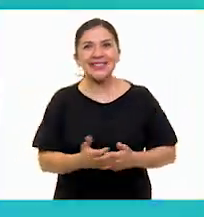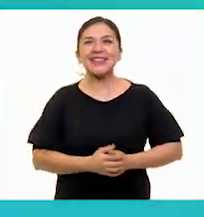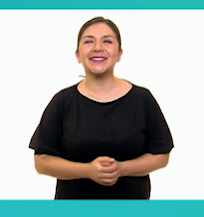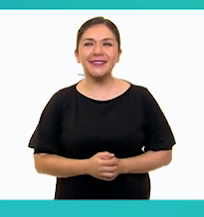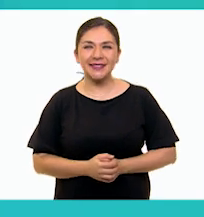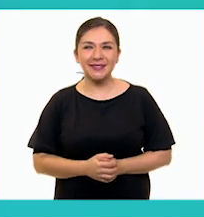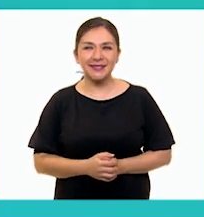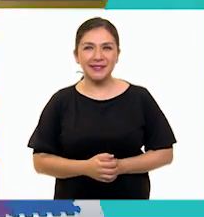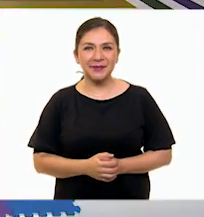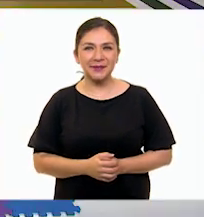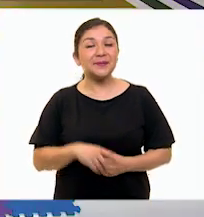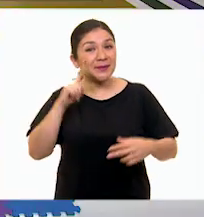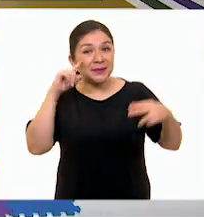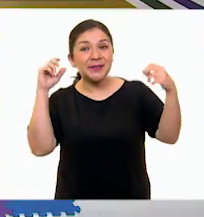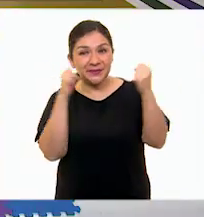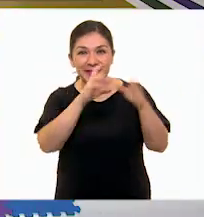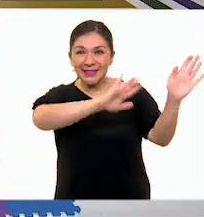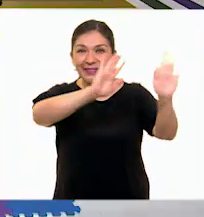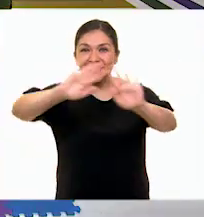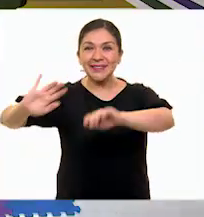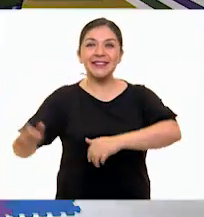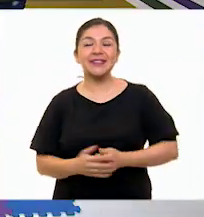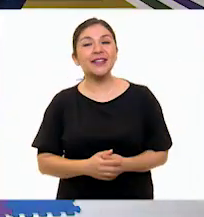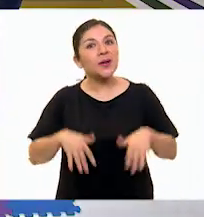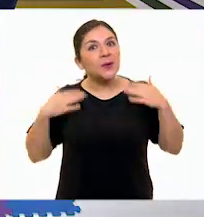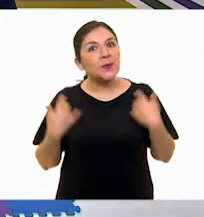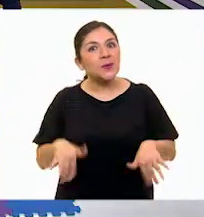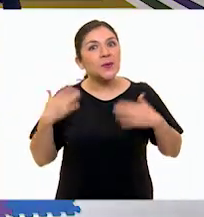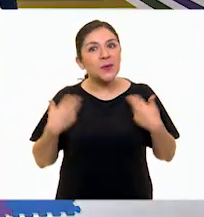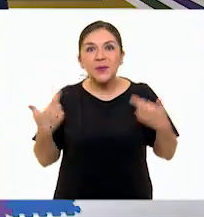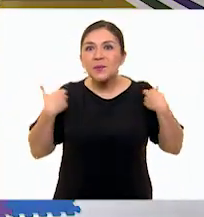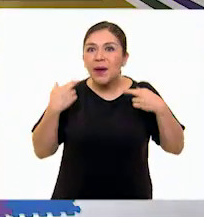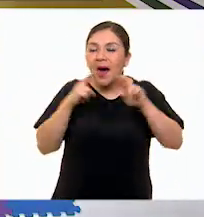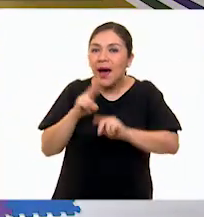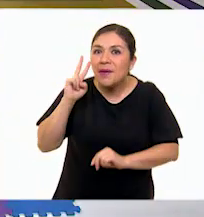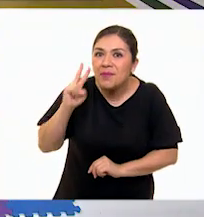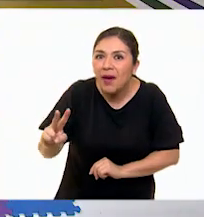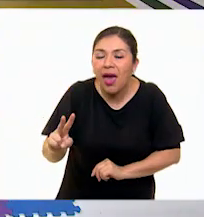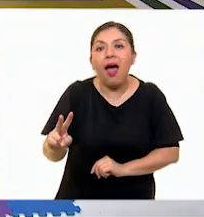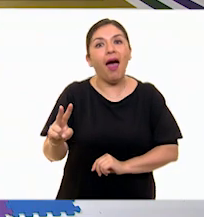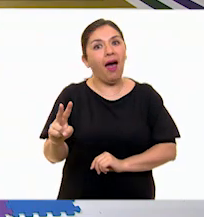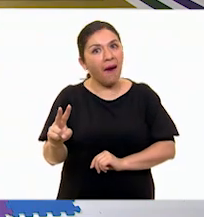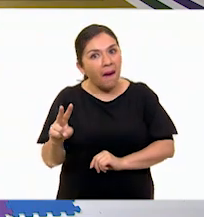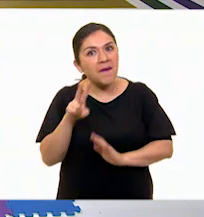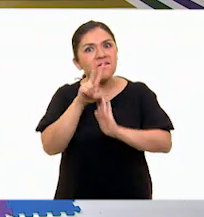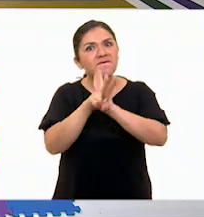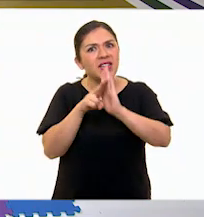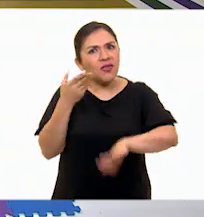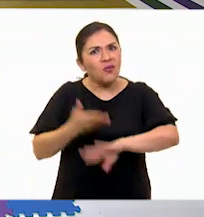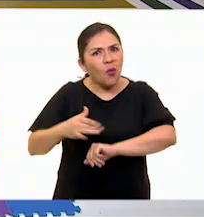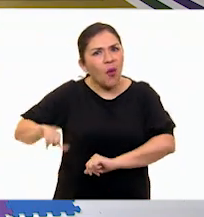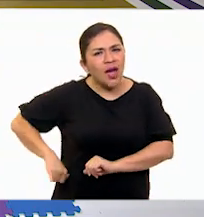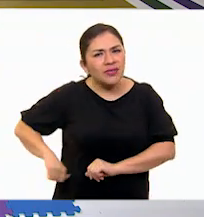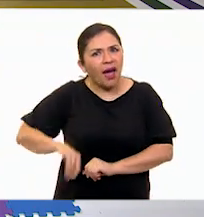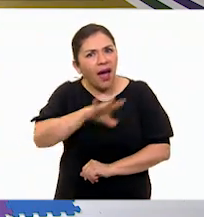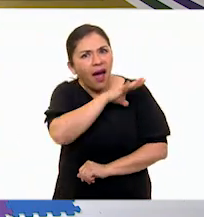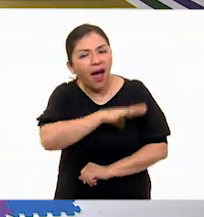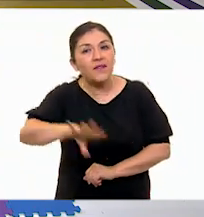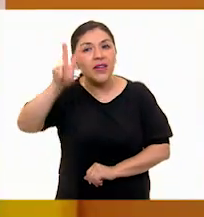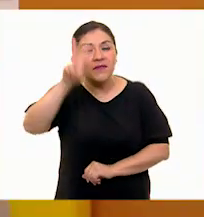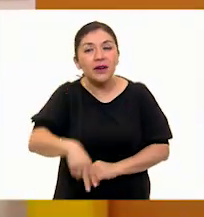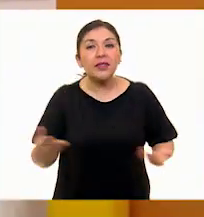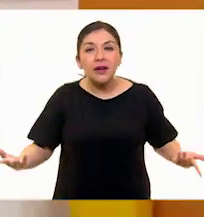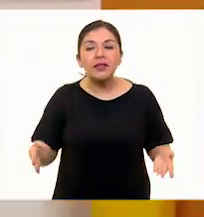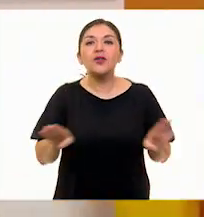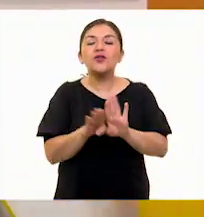Adiós. ¡Nos vemos! ¡Adiós! ¡Guau, maestra Leti! ¿Qué te pareció la cápsula de Fanny de Campeche? Increíble, muy interesante